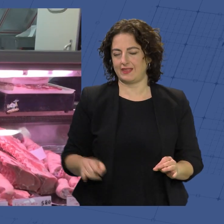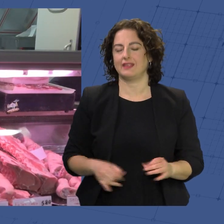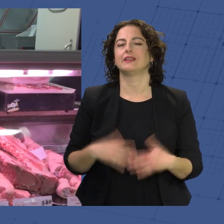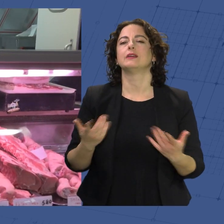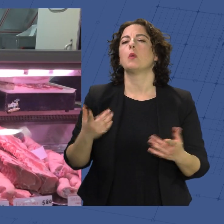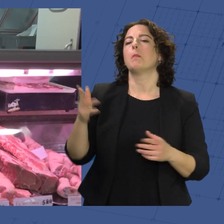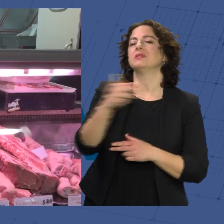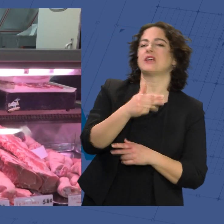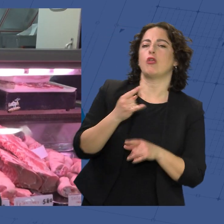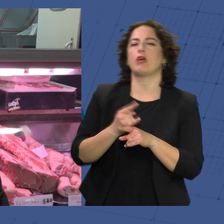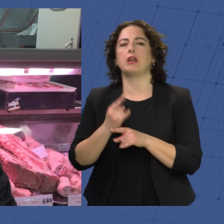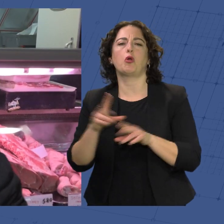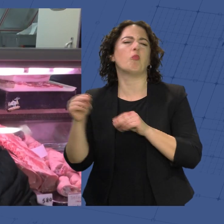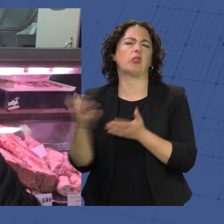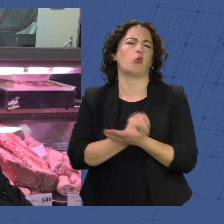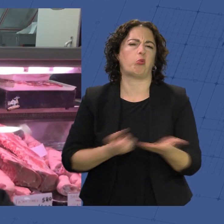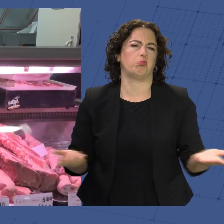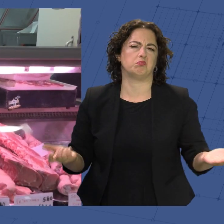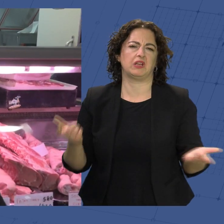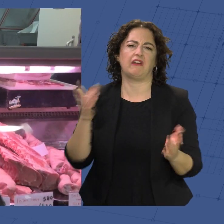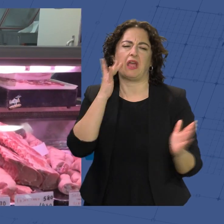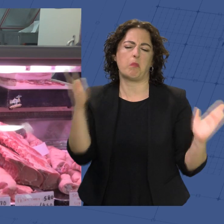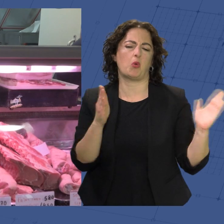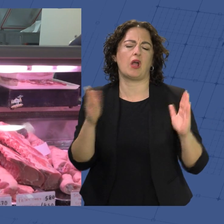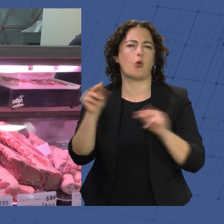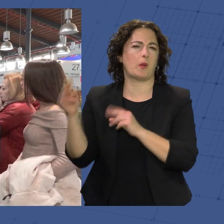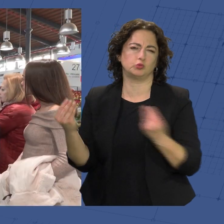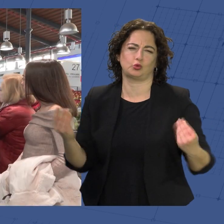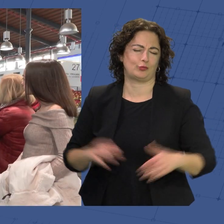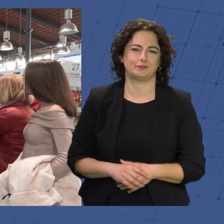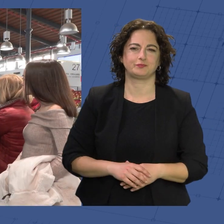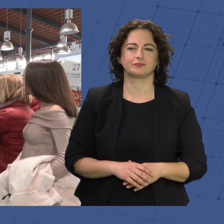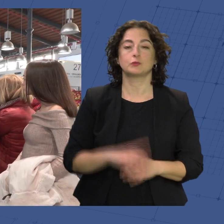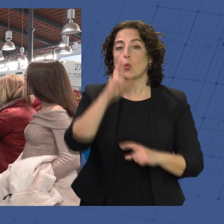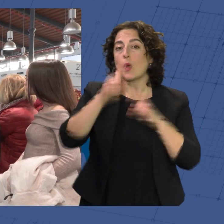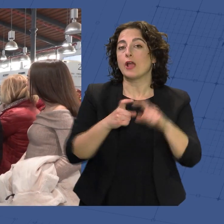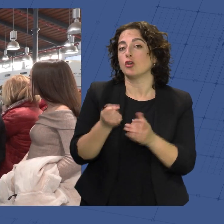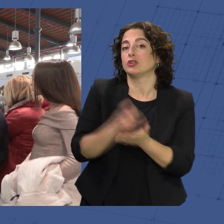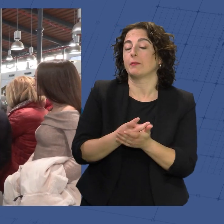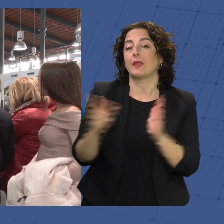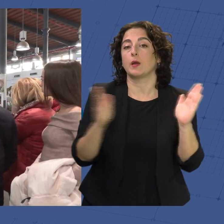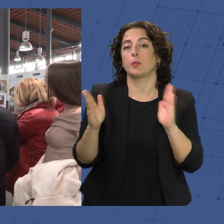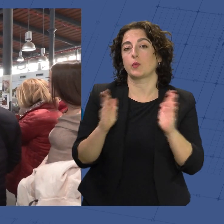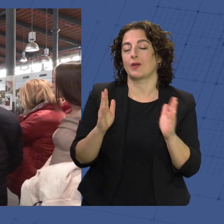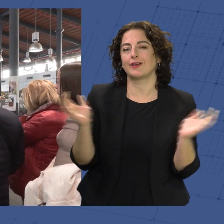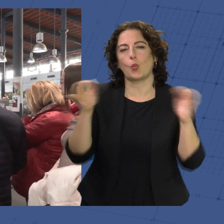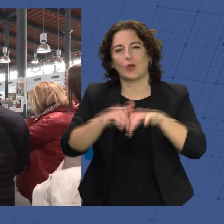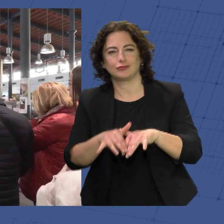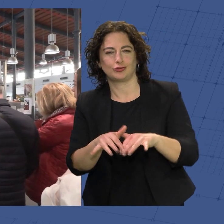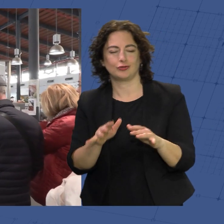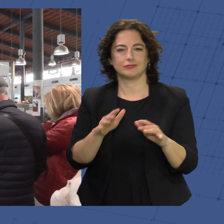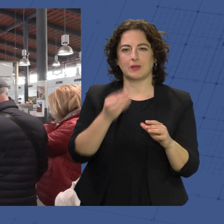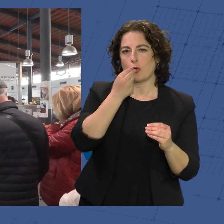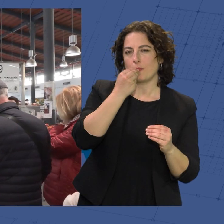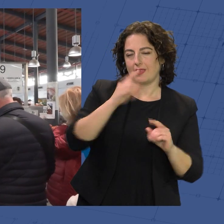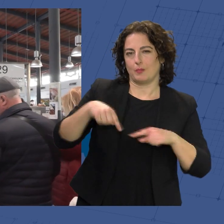según, yo creo que compran de todo, esta fecha la gente compra mucho. Un año más vuelve la época de los reencuentros, las sobremesas, y